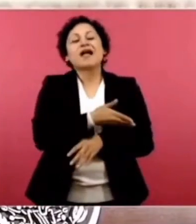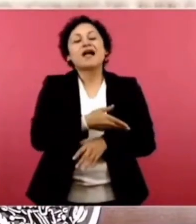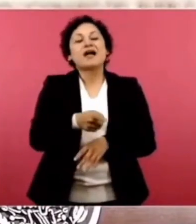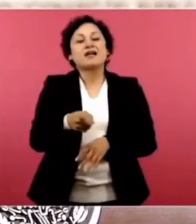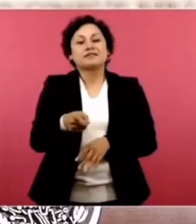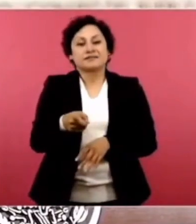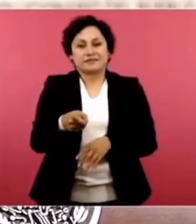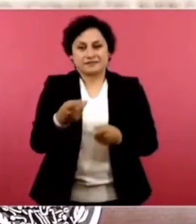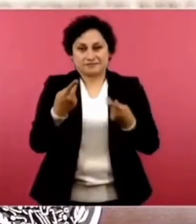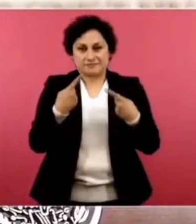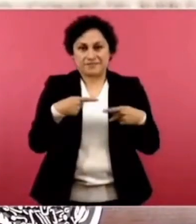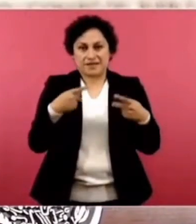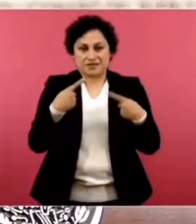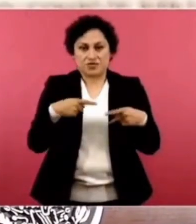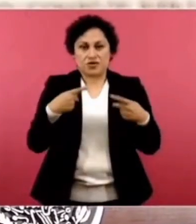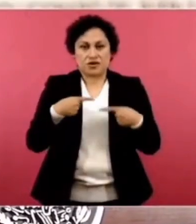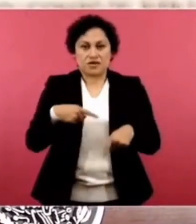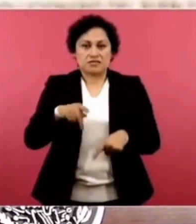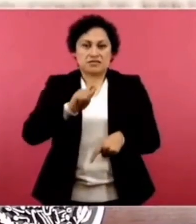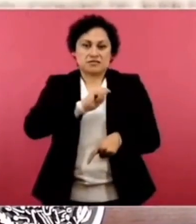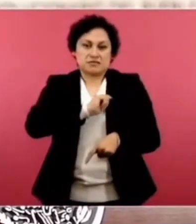invasores europeos.